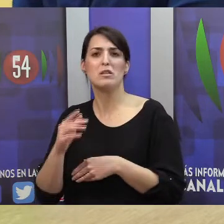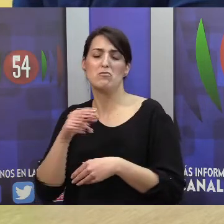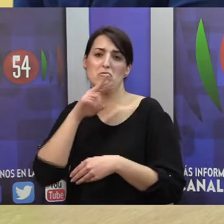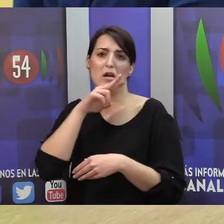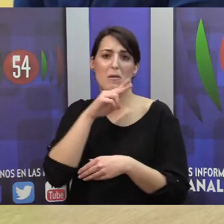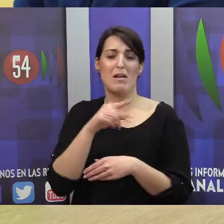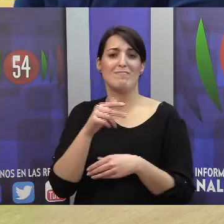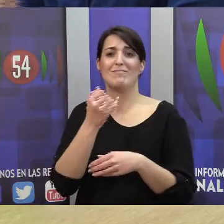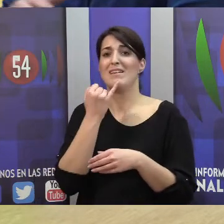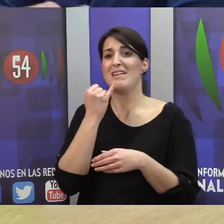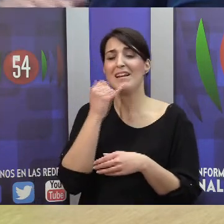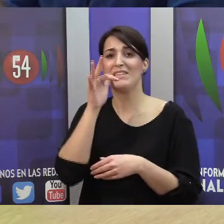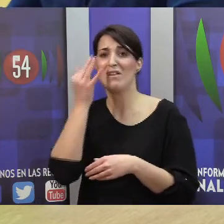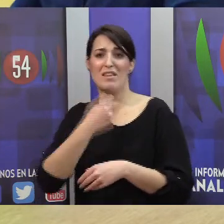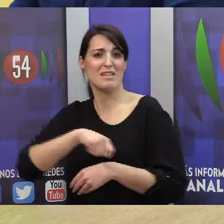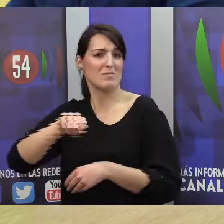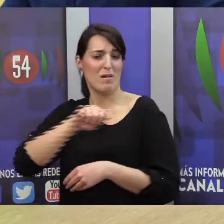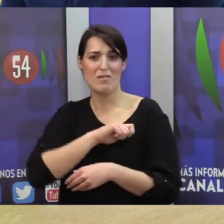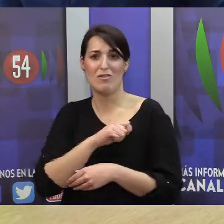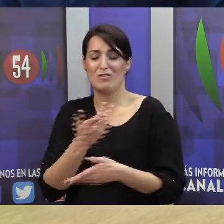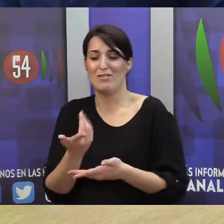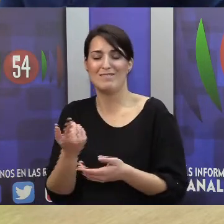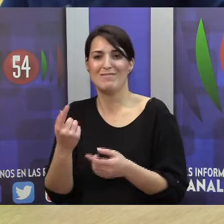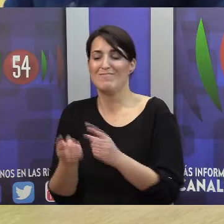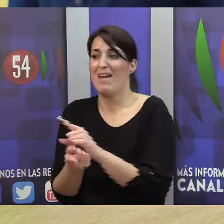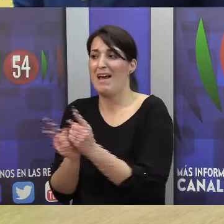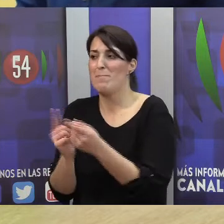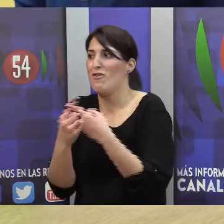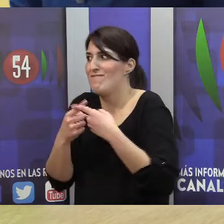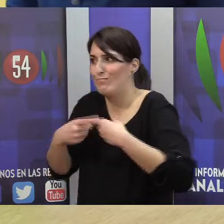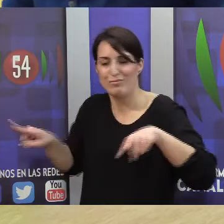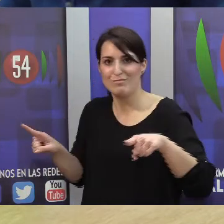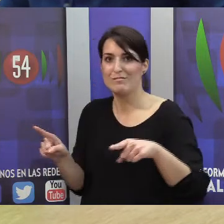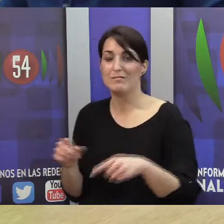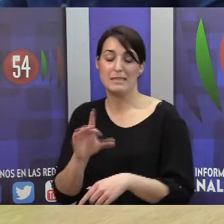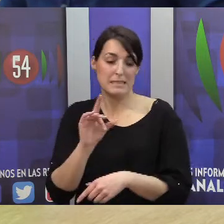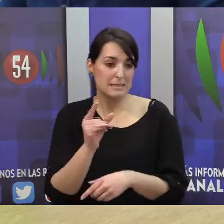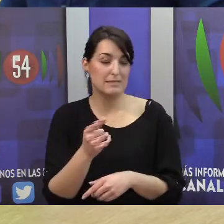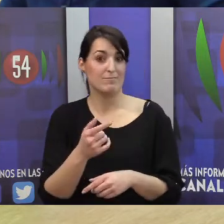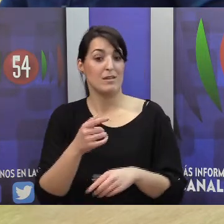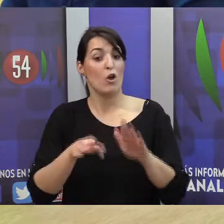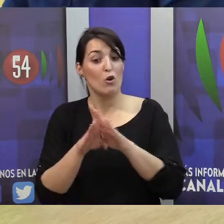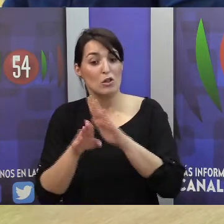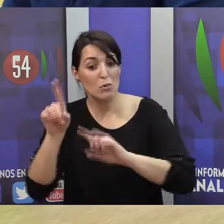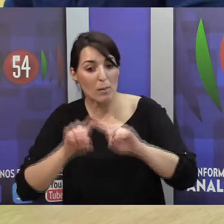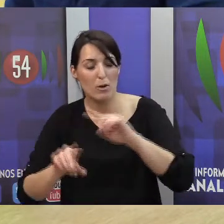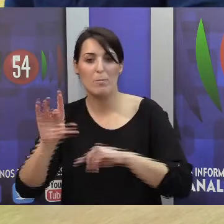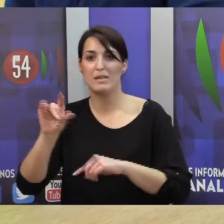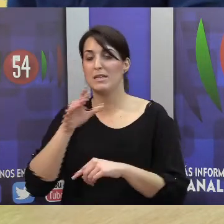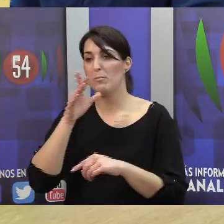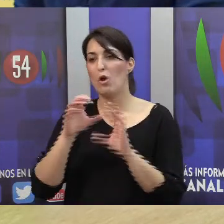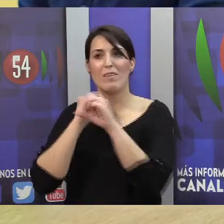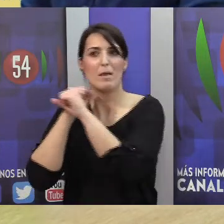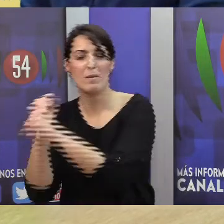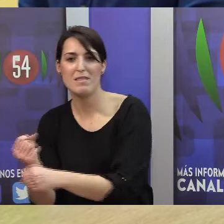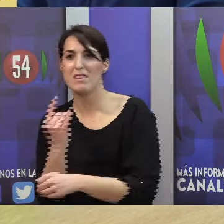esa es la... Por cualquier caso, es cambio radical, ¿no? Por lo tanto, que... ¿Que siguen teniendo problemas? Pues sí, porque siguen dependiendo de las pilas, siguen